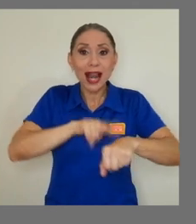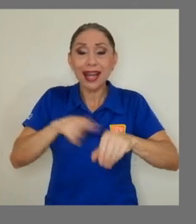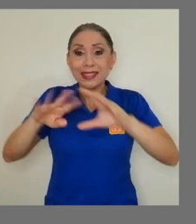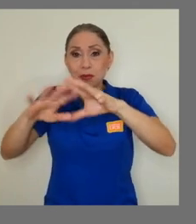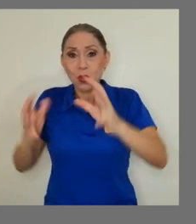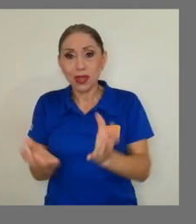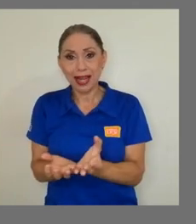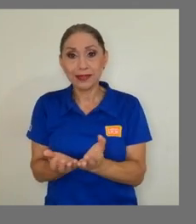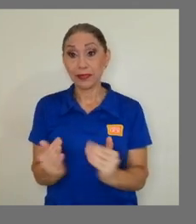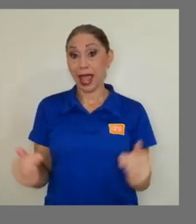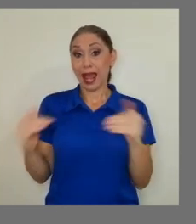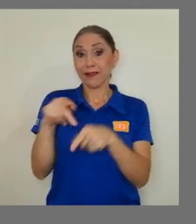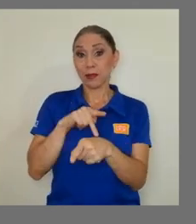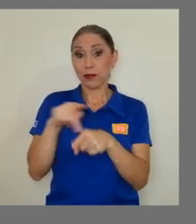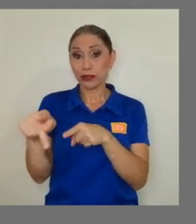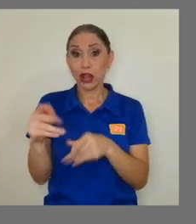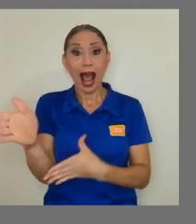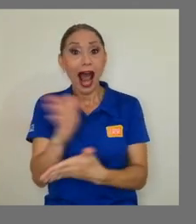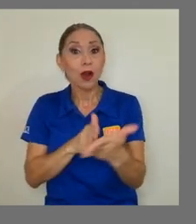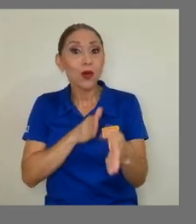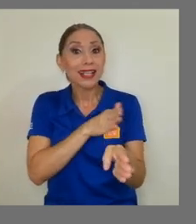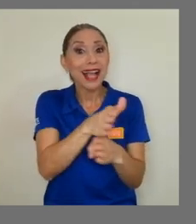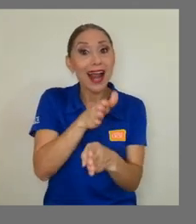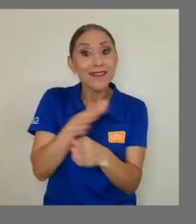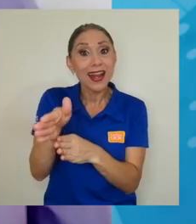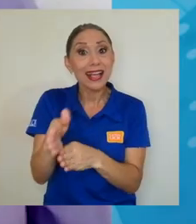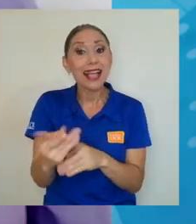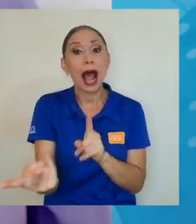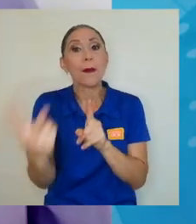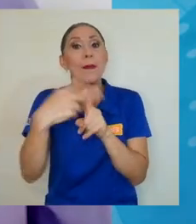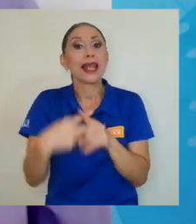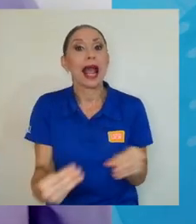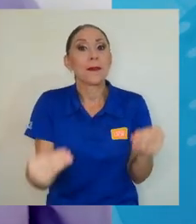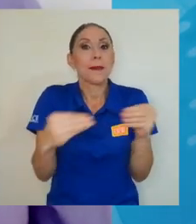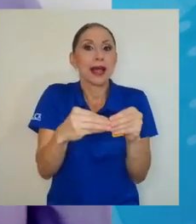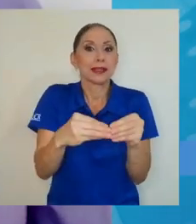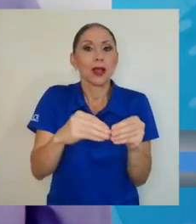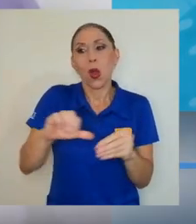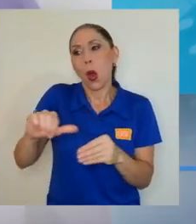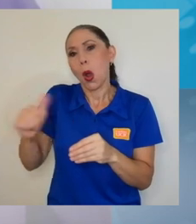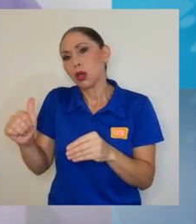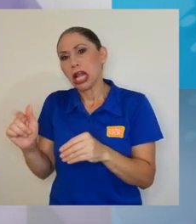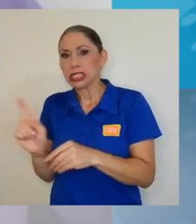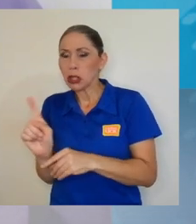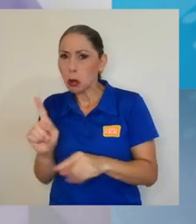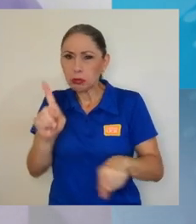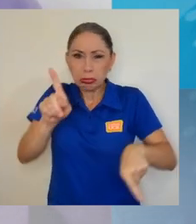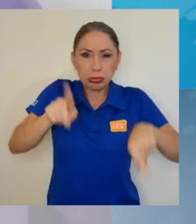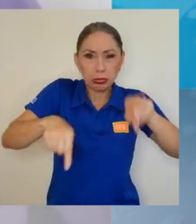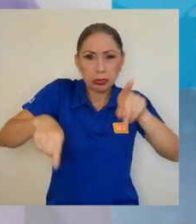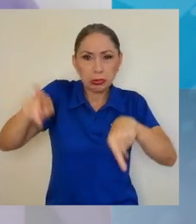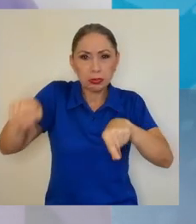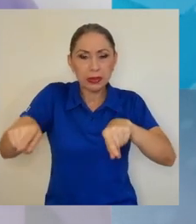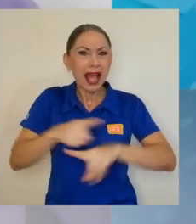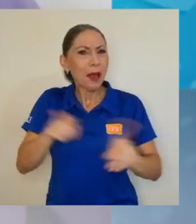Profesionalmente algunas carreras lo van a aplicar más que otras, pero en realidad nosotros no es tanto nuestro objetivo que ellos